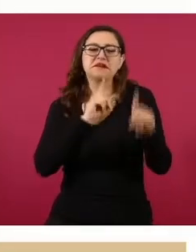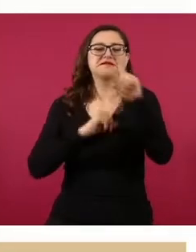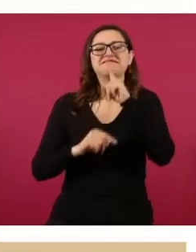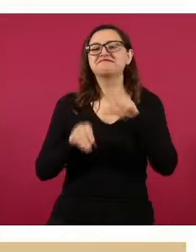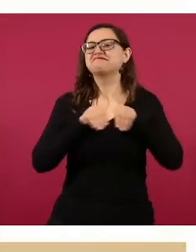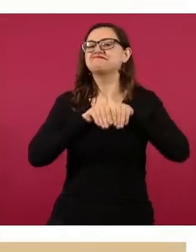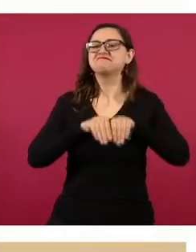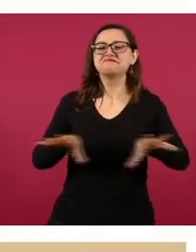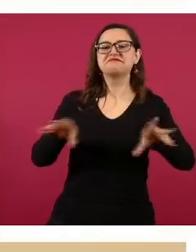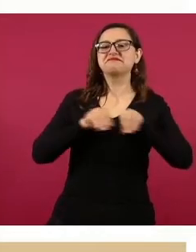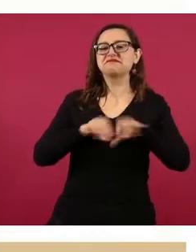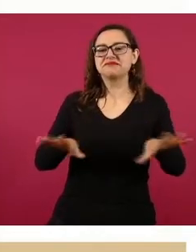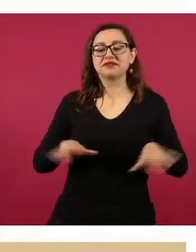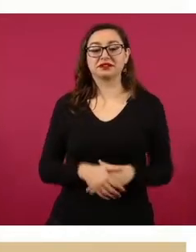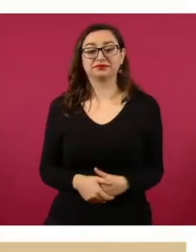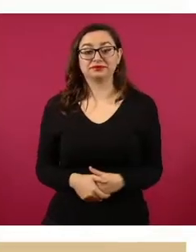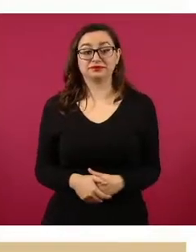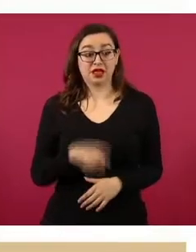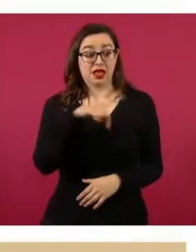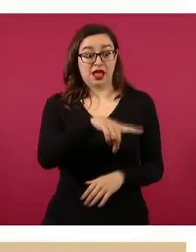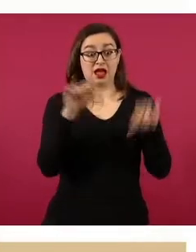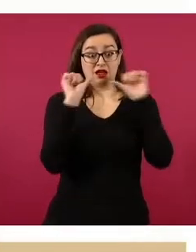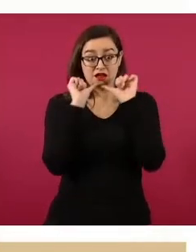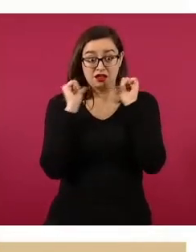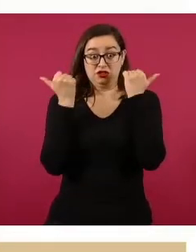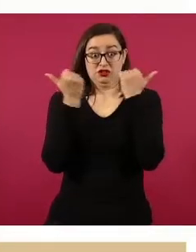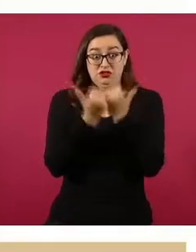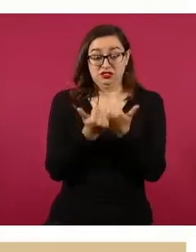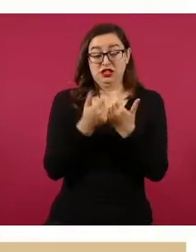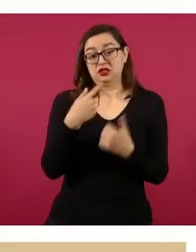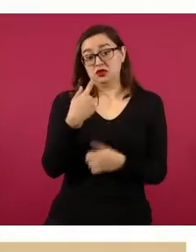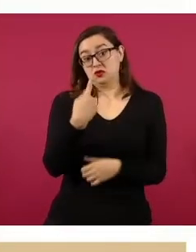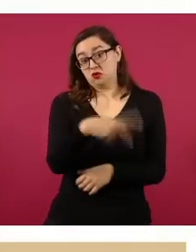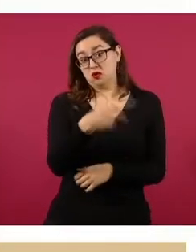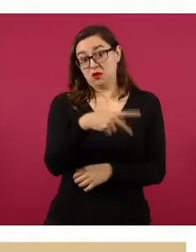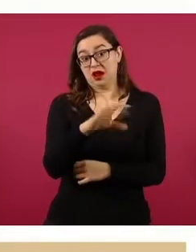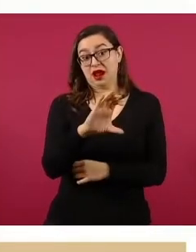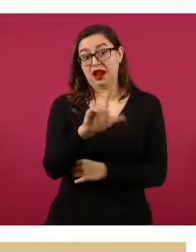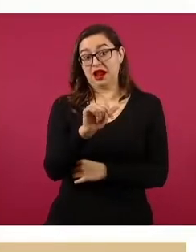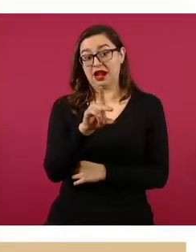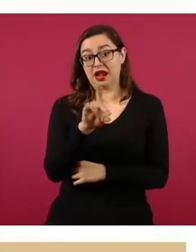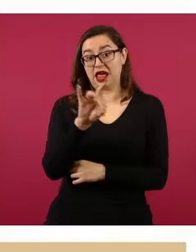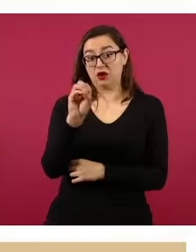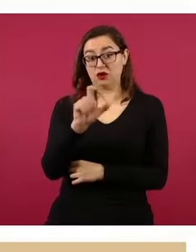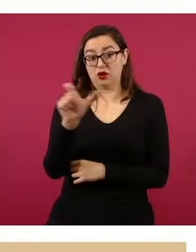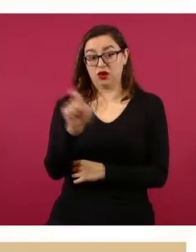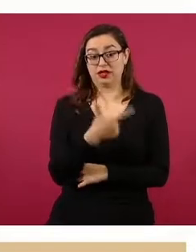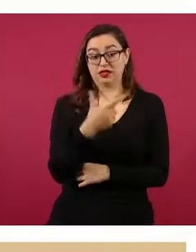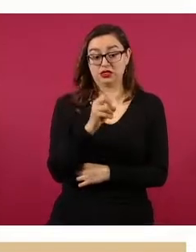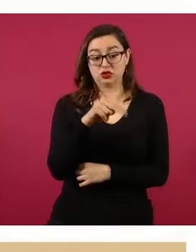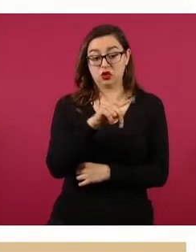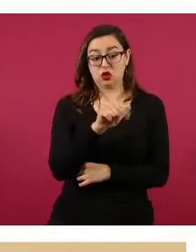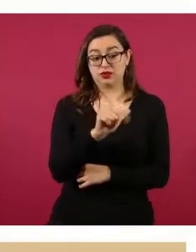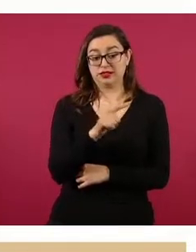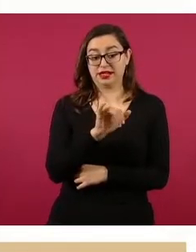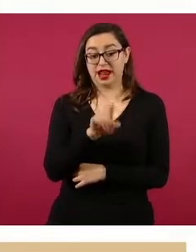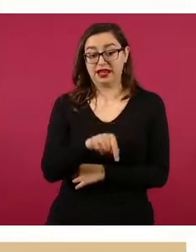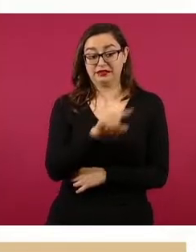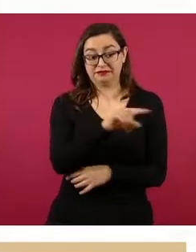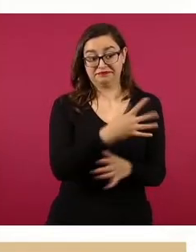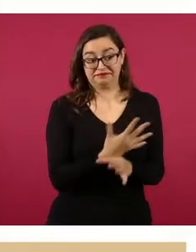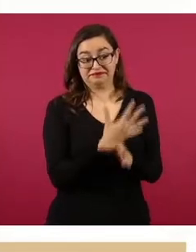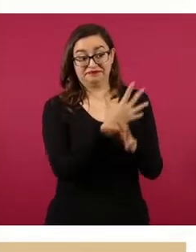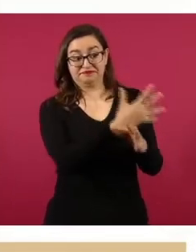por Claudio X. González, Mexicanos contra la Corrupción, publicó hace unos días una nota titulada Contratan para